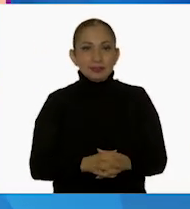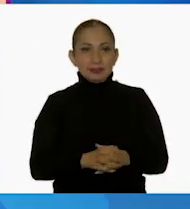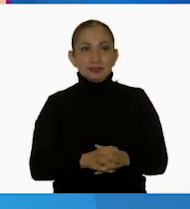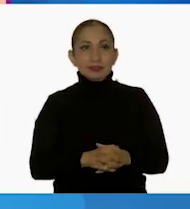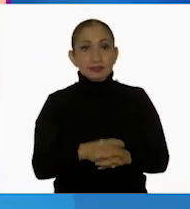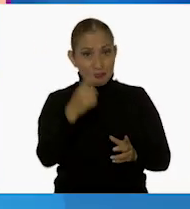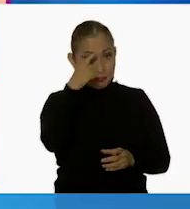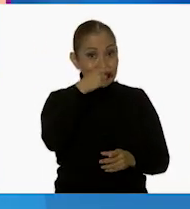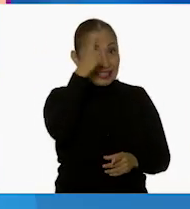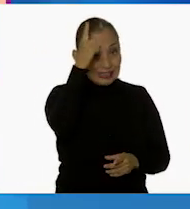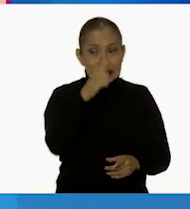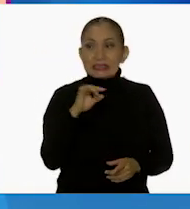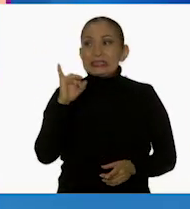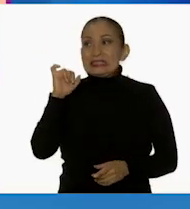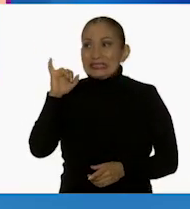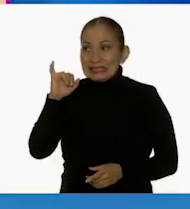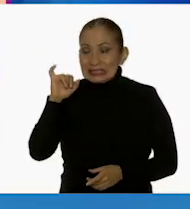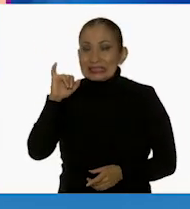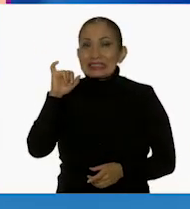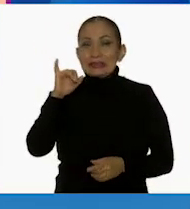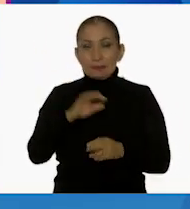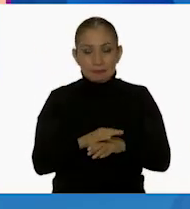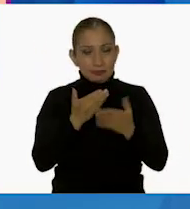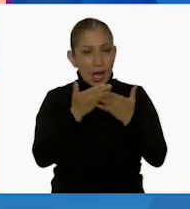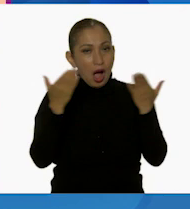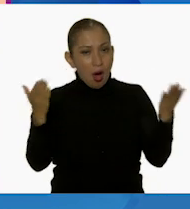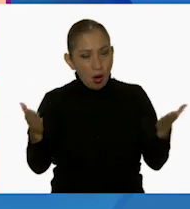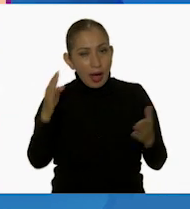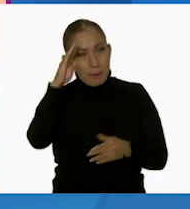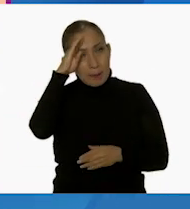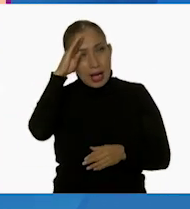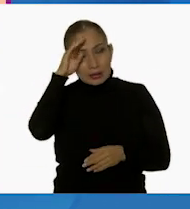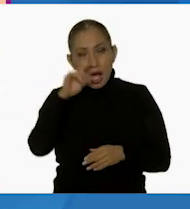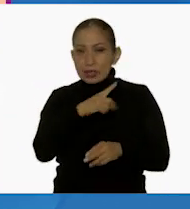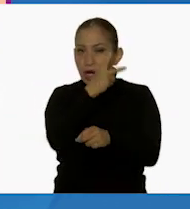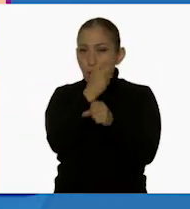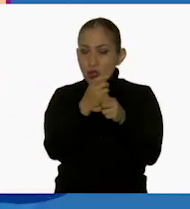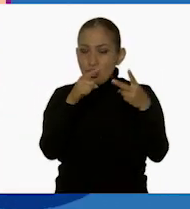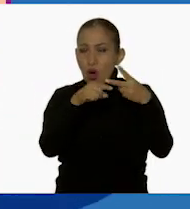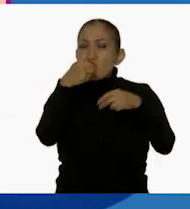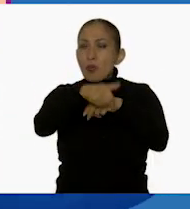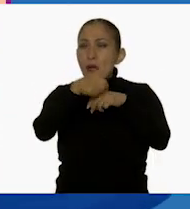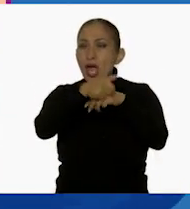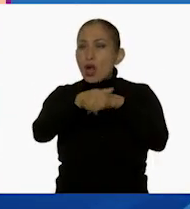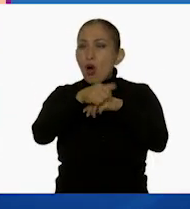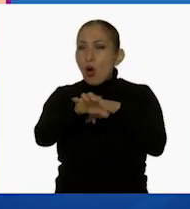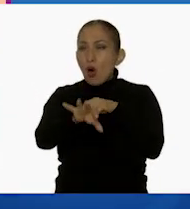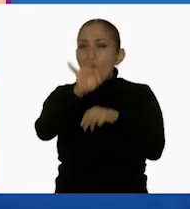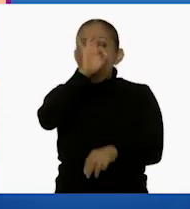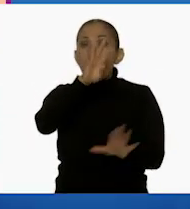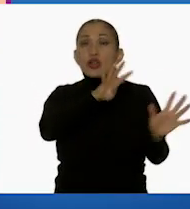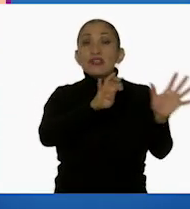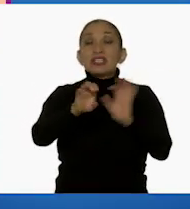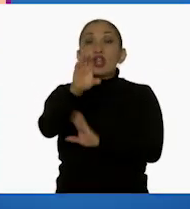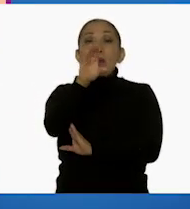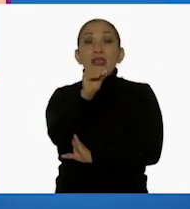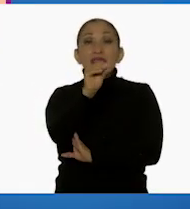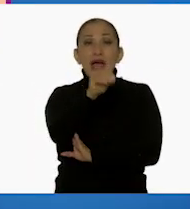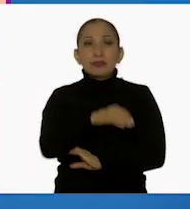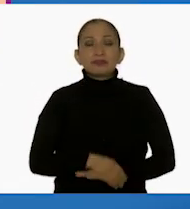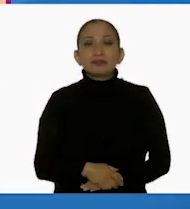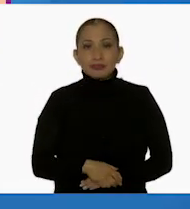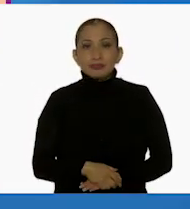¿Viste qué fácil? ¡Sí! Muy bien. Ahora, ¿qué les parece si vamos con la segunda cantidad que obtuvieron, que fue 990? Vamos a ver.